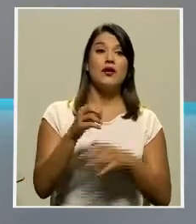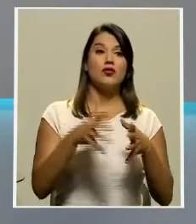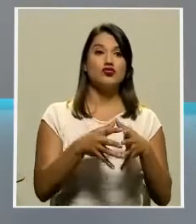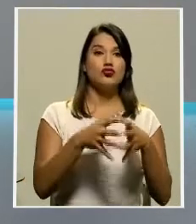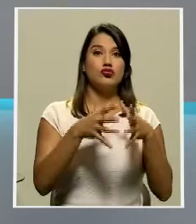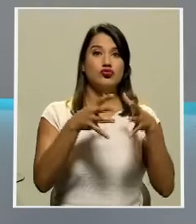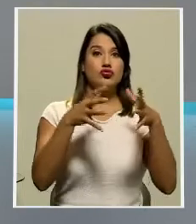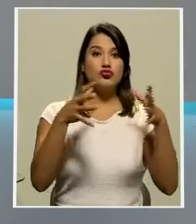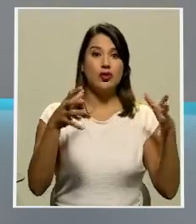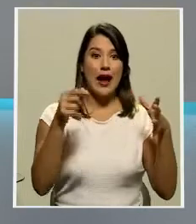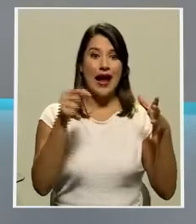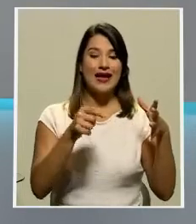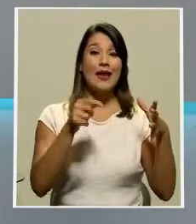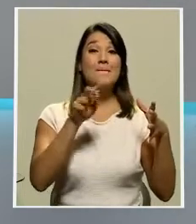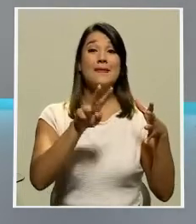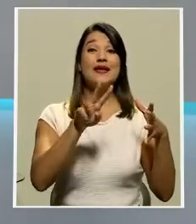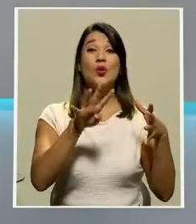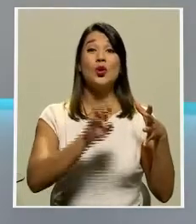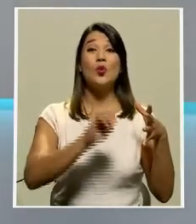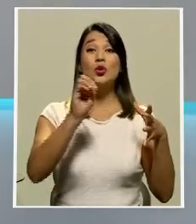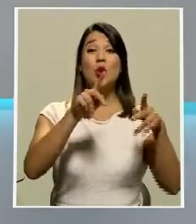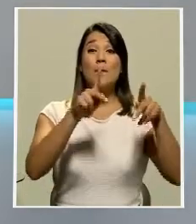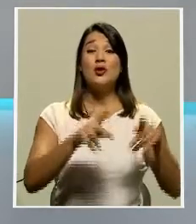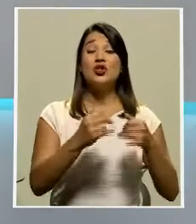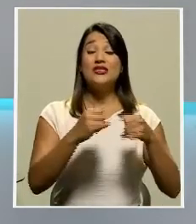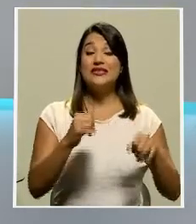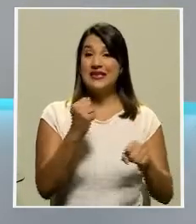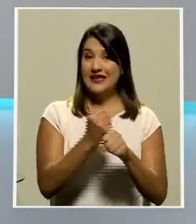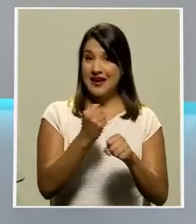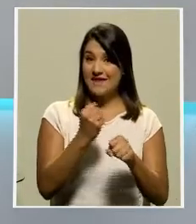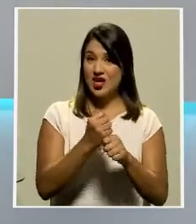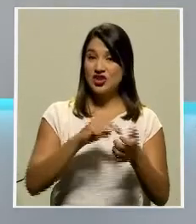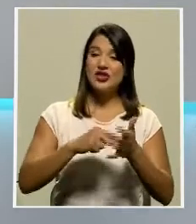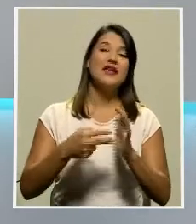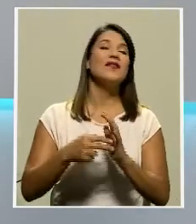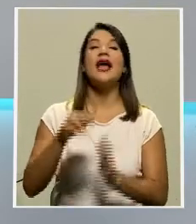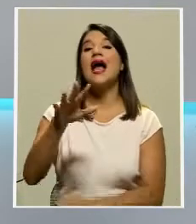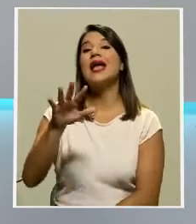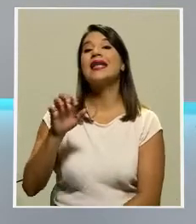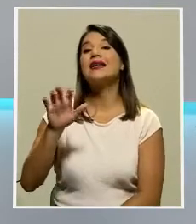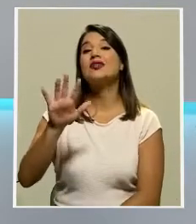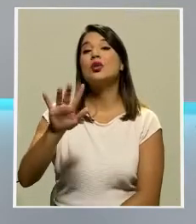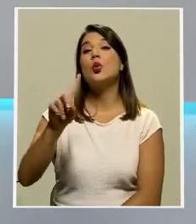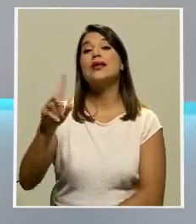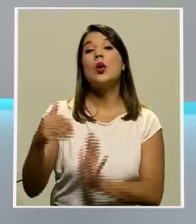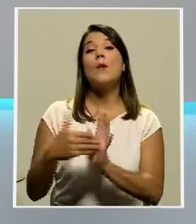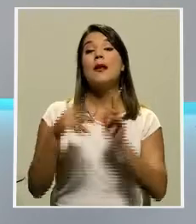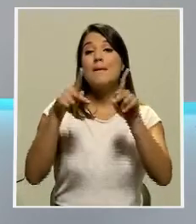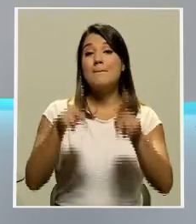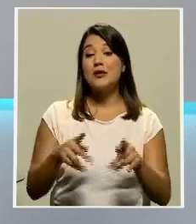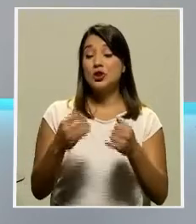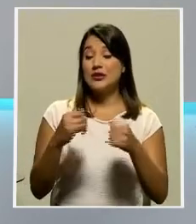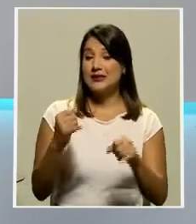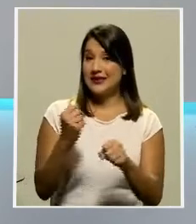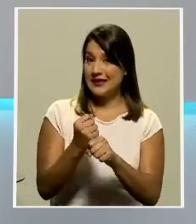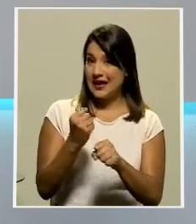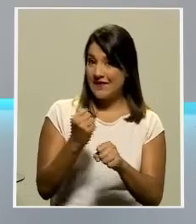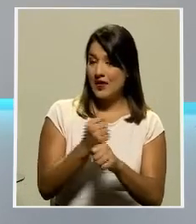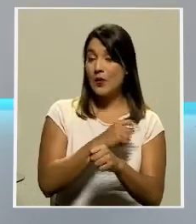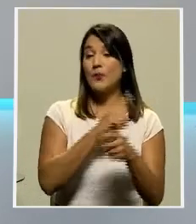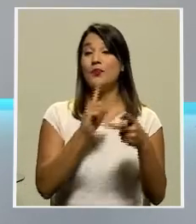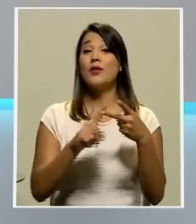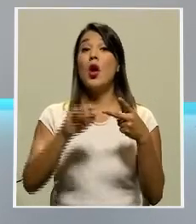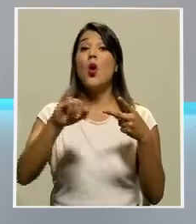alta a un 24%, lo que significó 551.000 personas en esa condición. Entre julio y